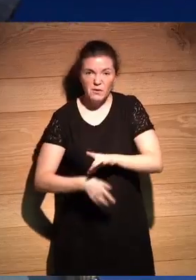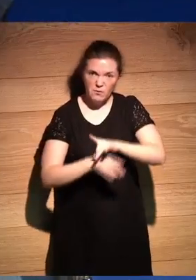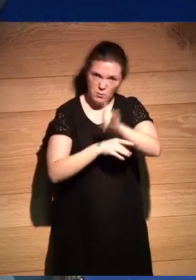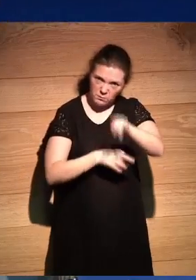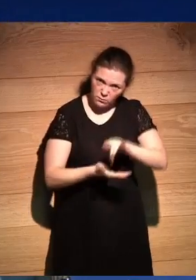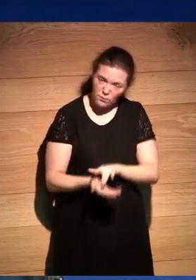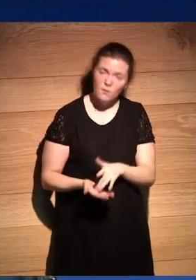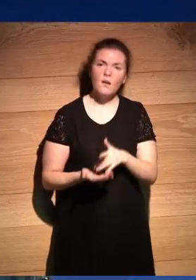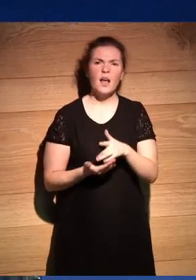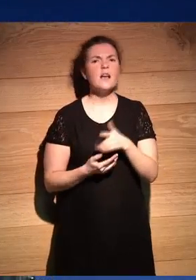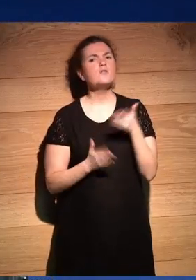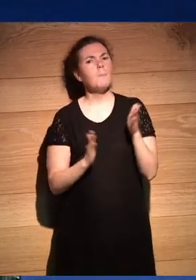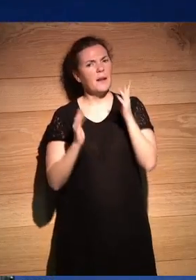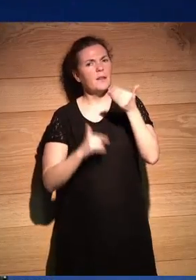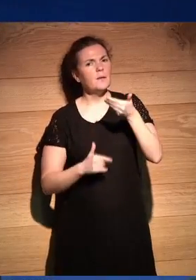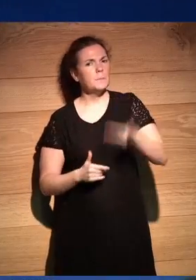y esa parte es muy buena